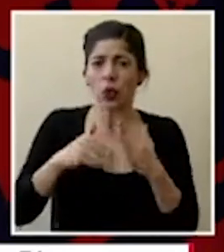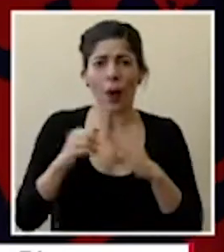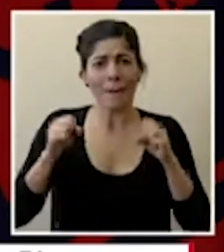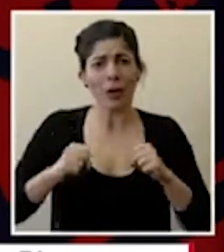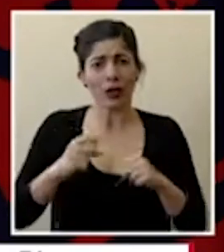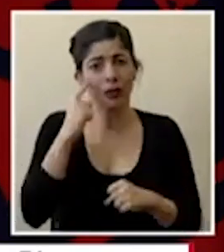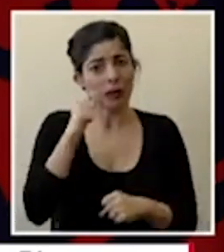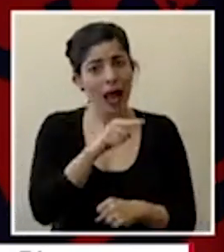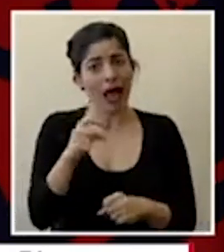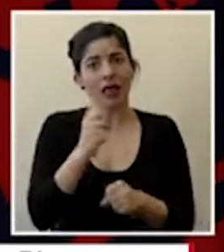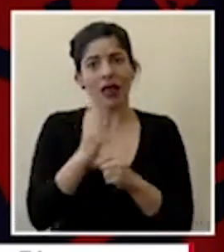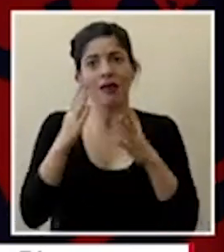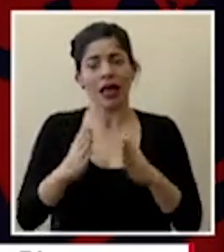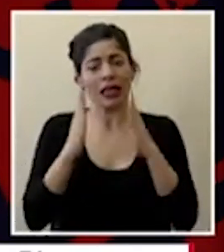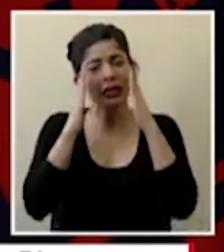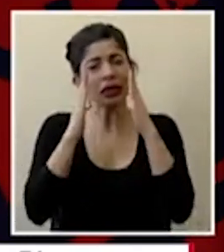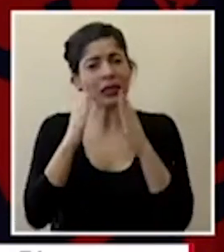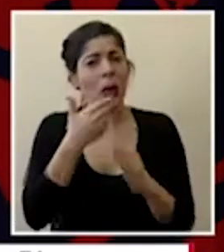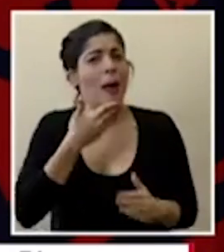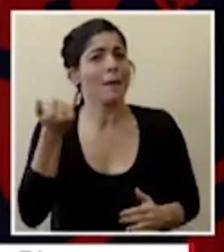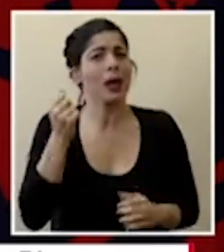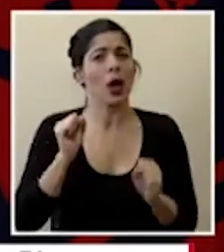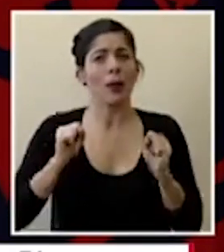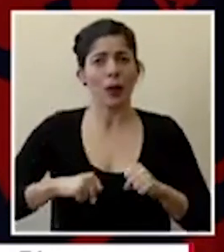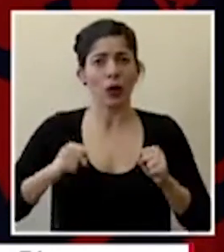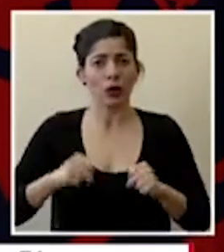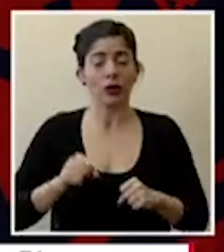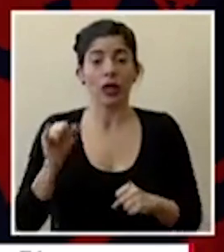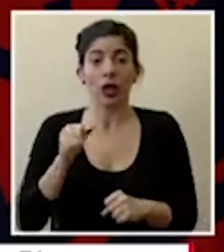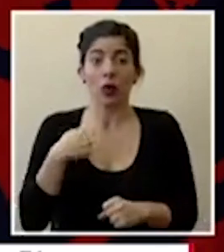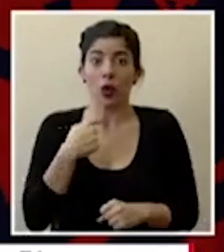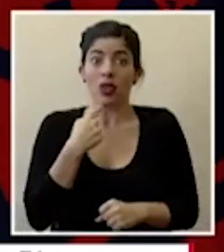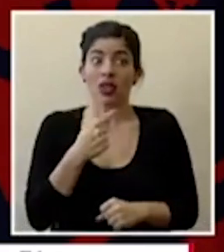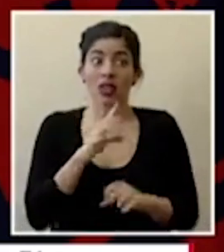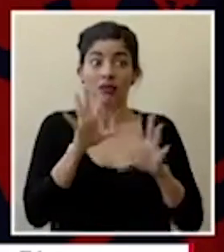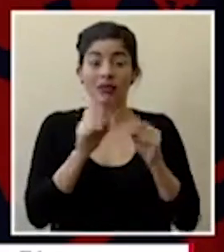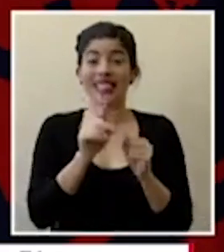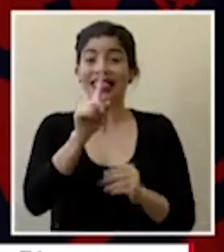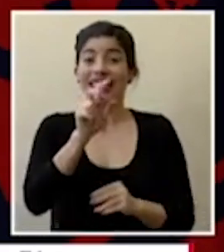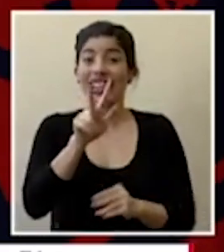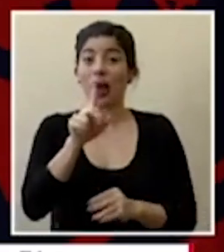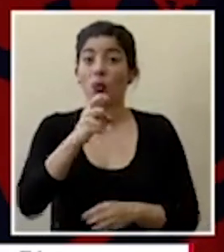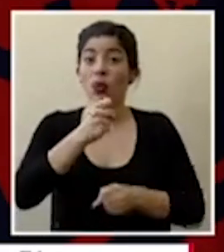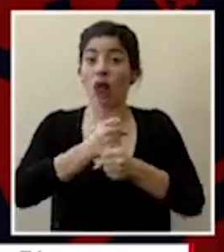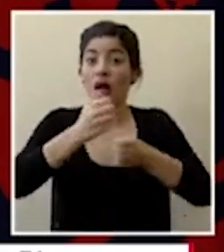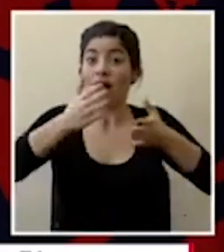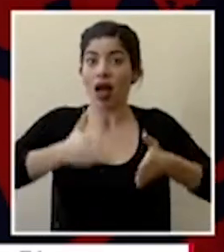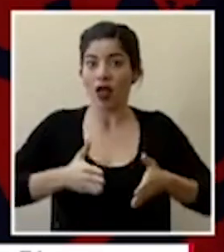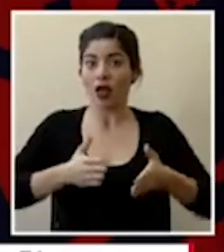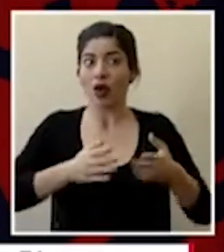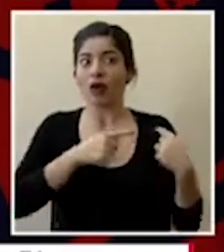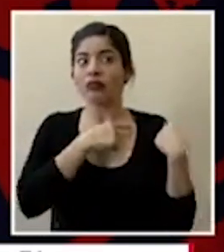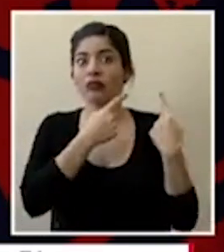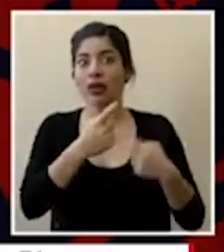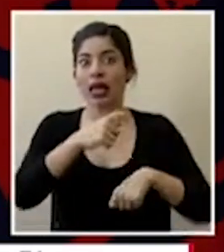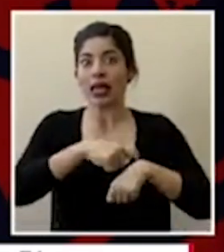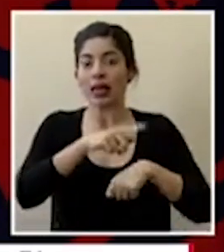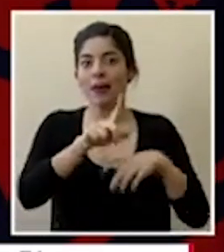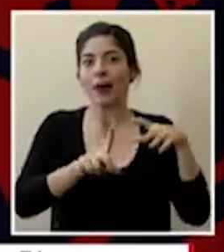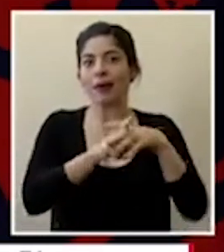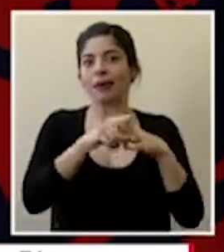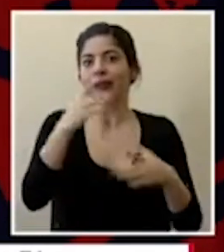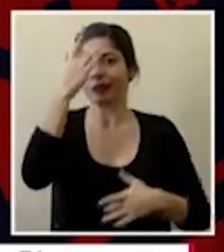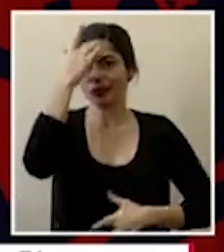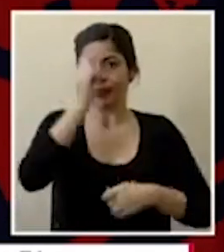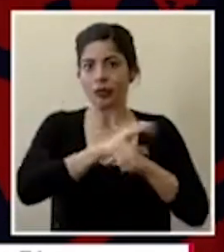que estos funcionarios reciban la mejor atención posible este y como les digo son 131 funcionarios a lo largo de todo el periodo que han resultado infectados